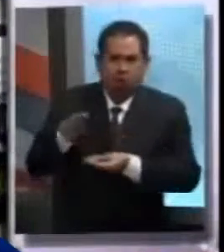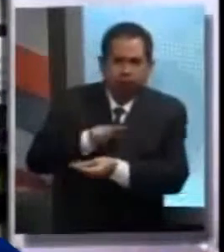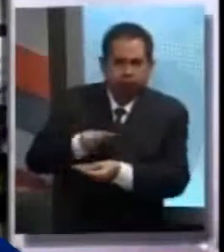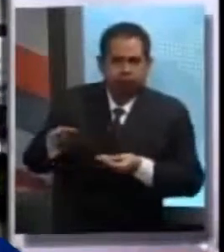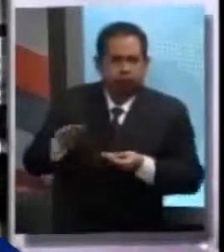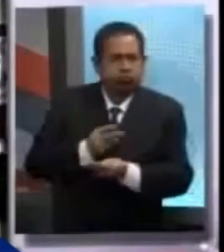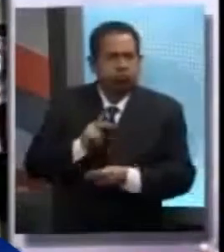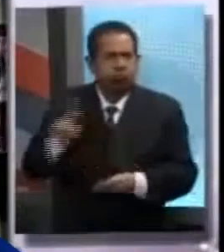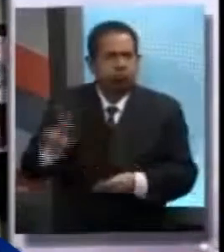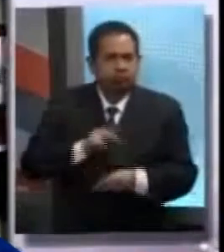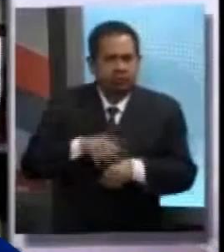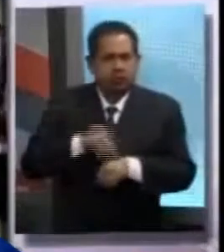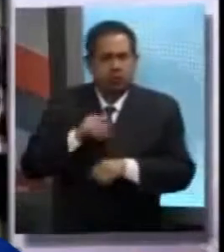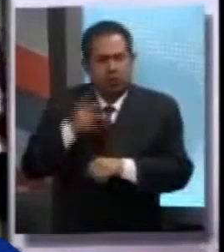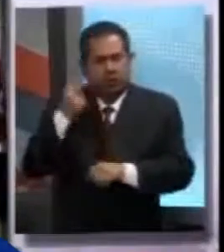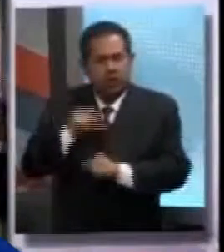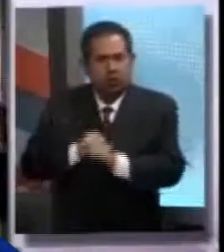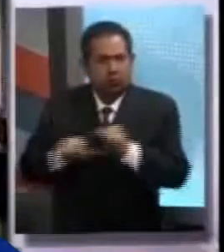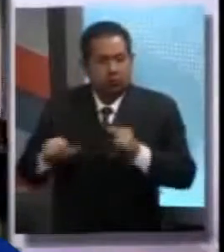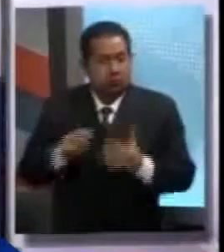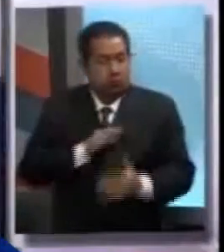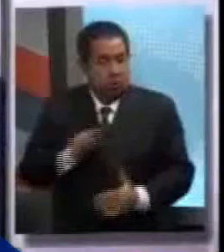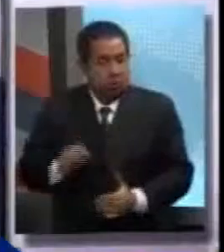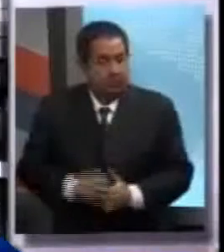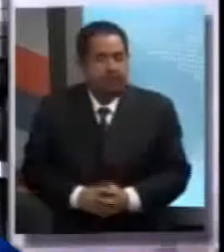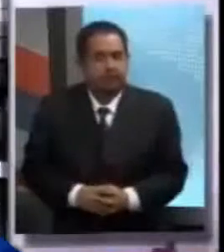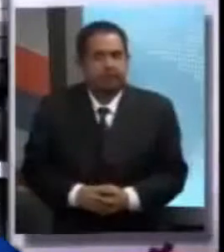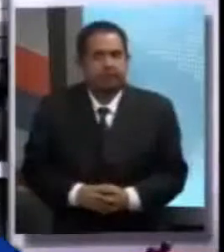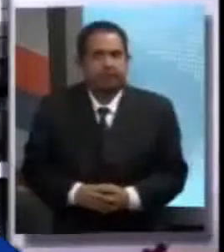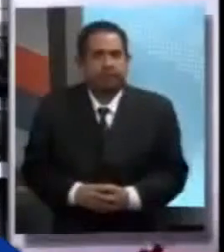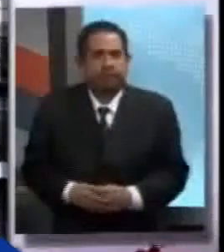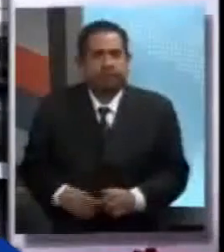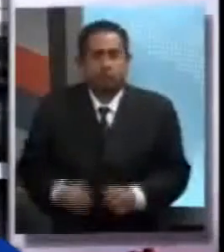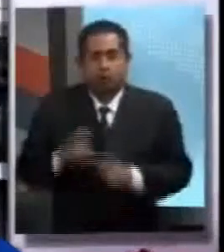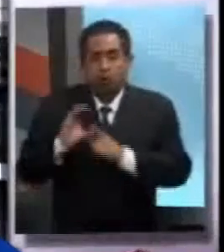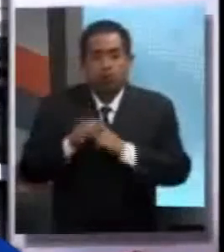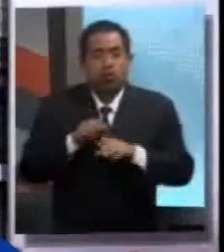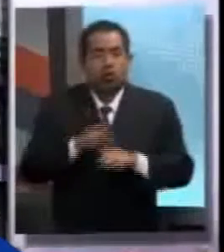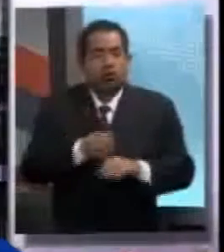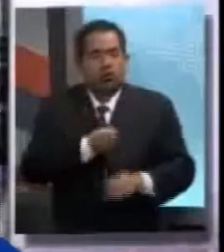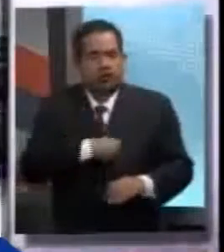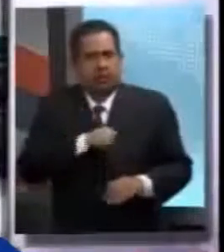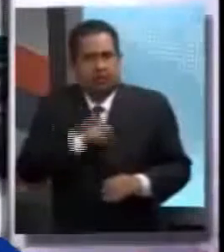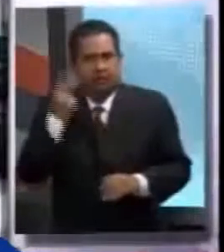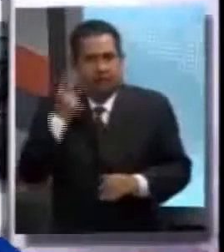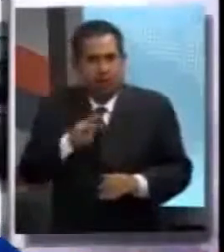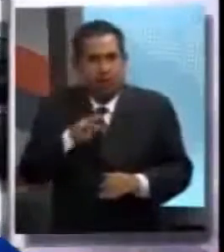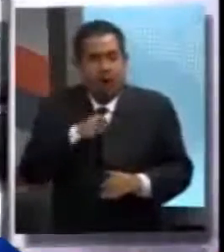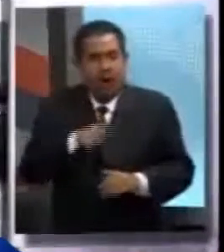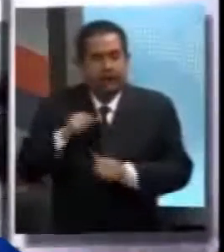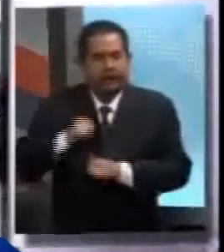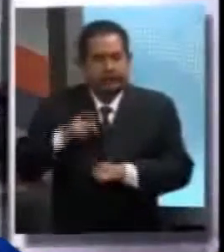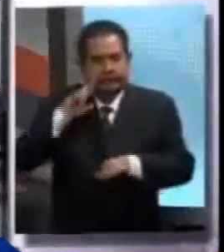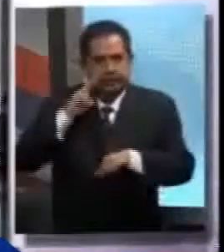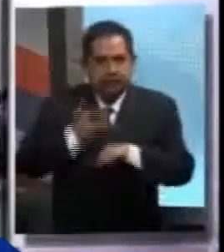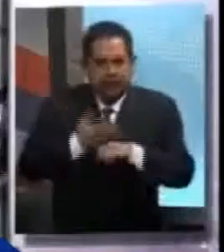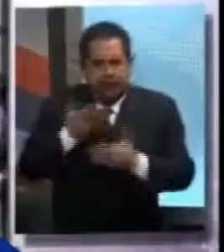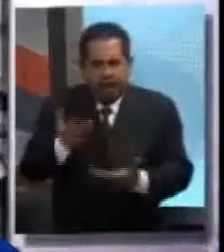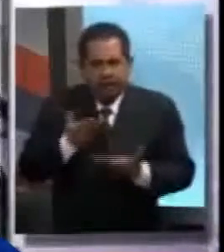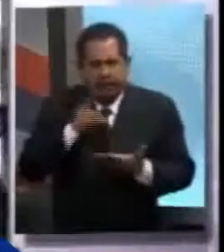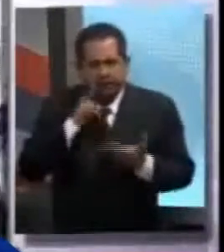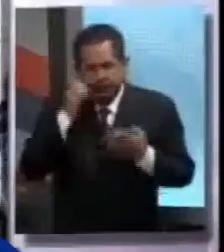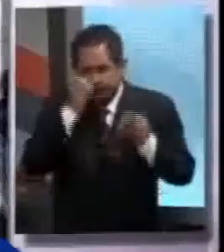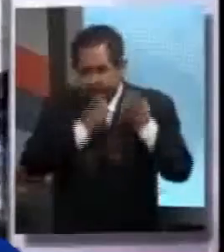comercial entre ambas naciones. La Comisión de Salud del Senado será la encargada de analizar y